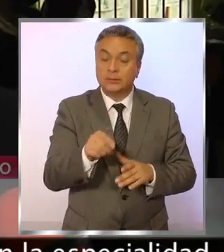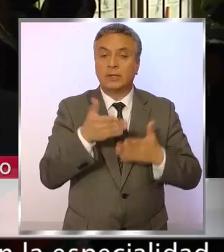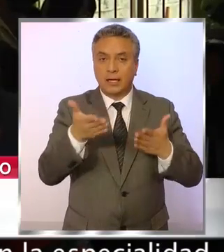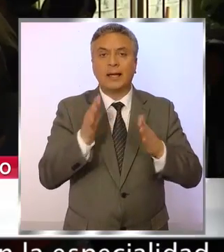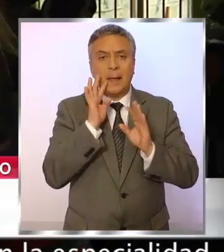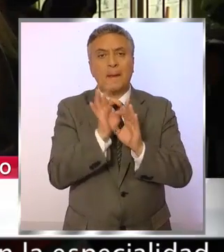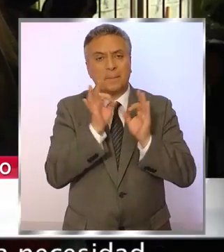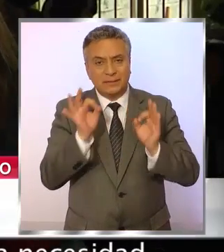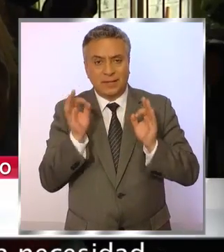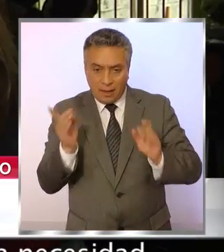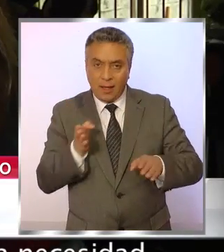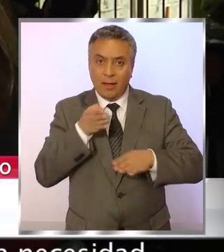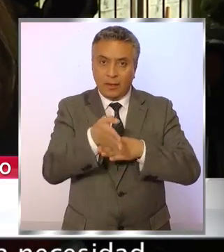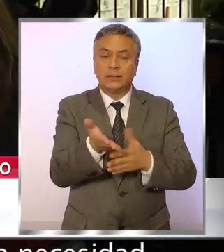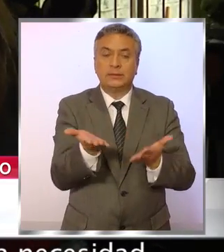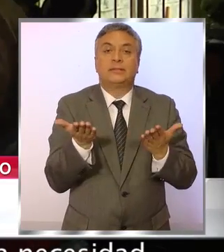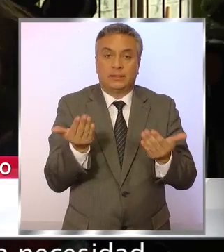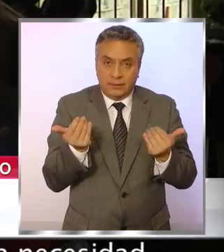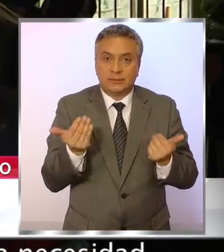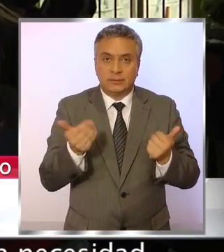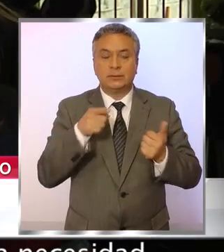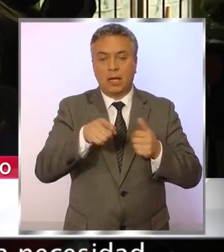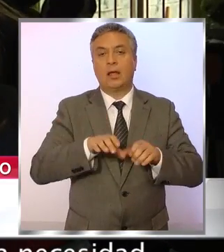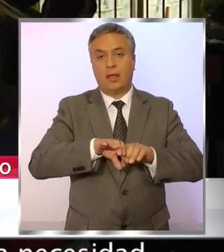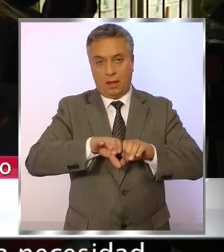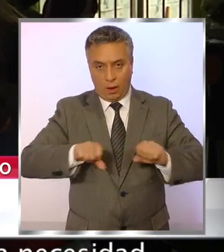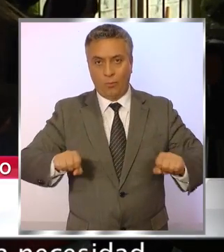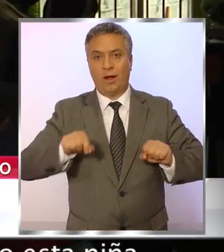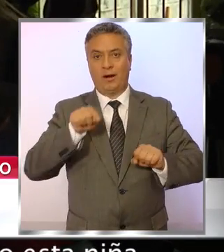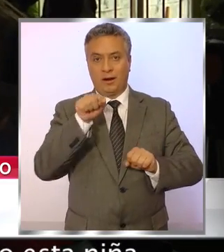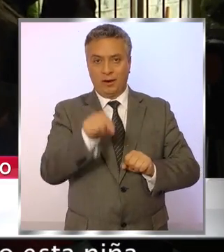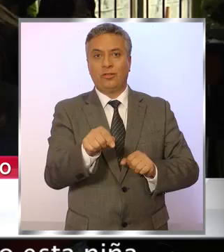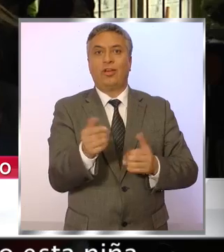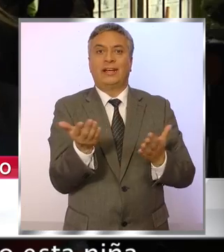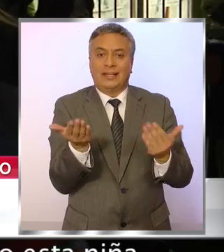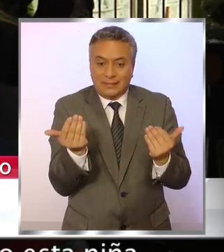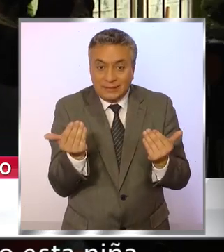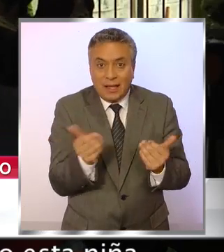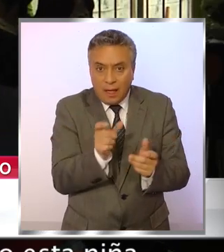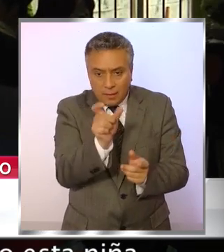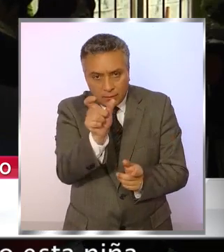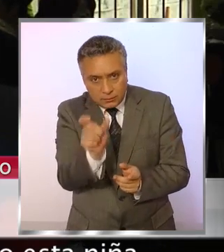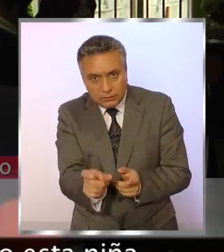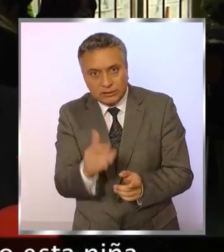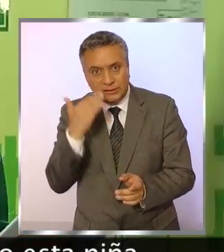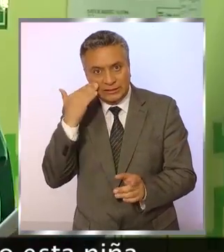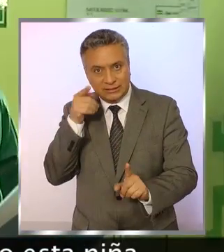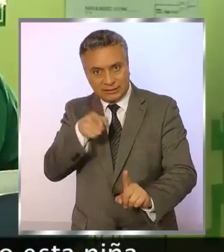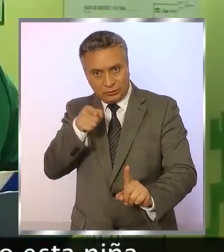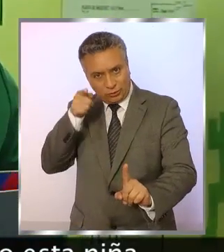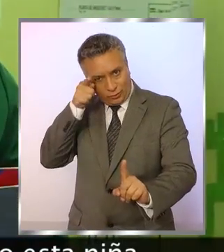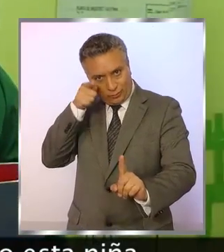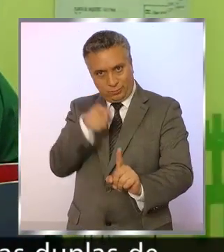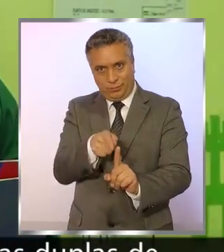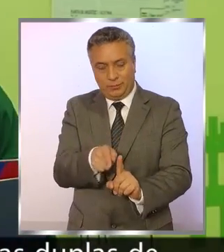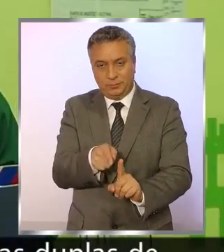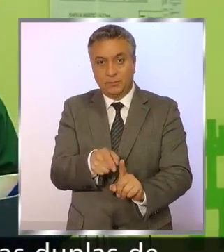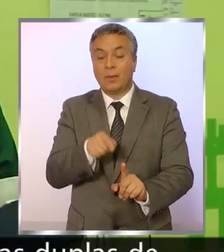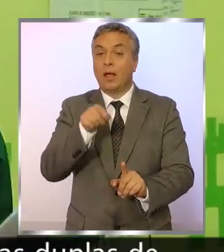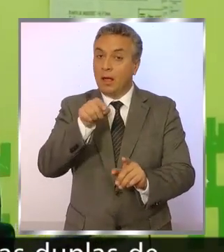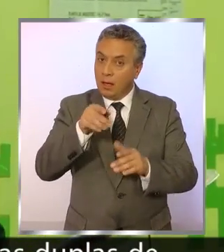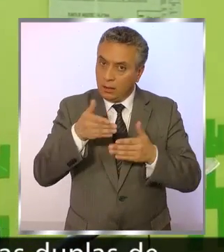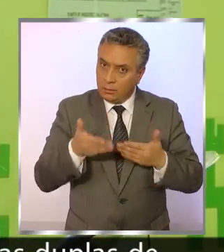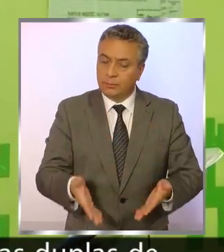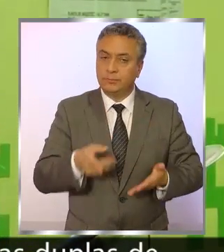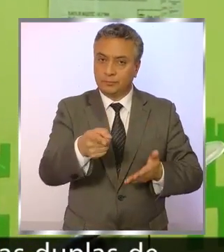especialidad que se requiere de acuerdo a la necesidad educativa que tenga este niño o esta niña. En la ocasión se